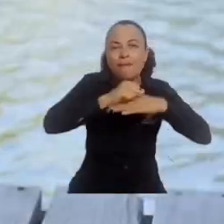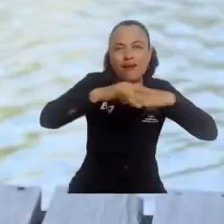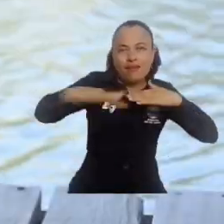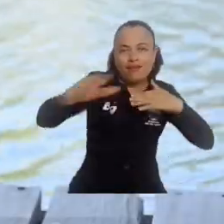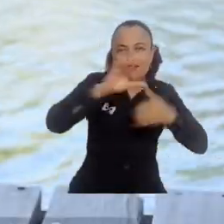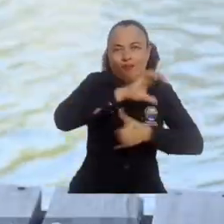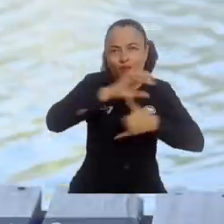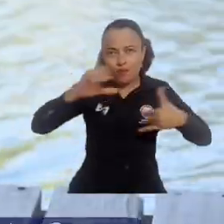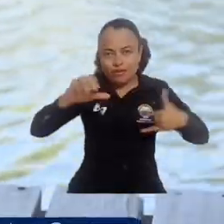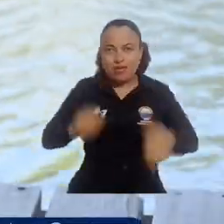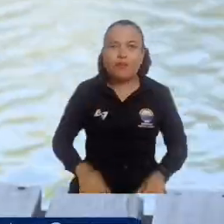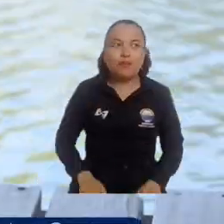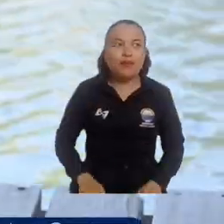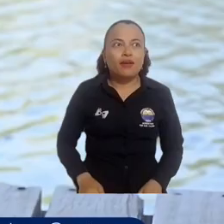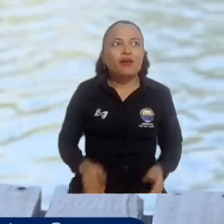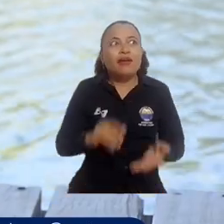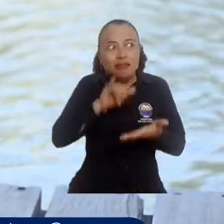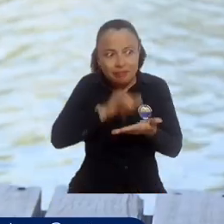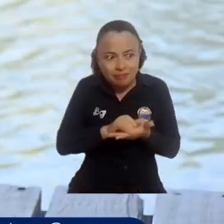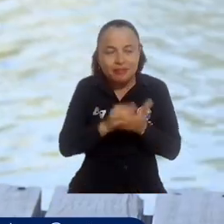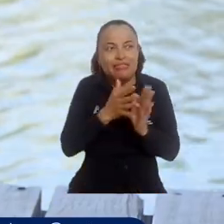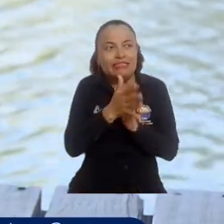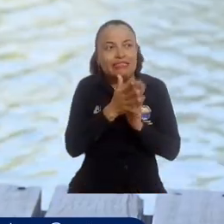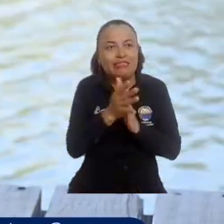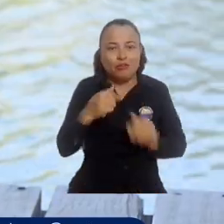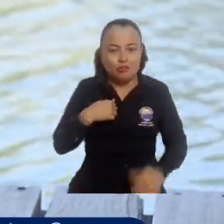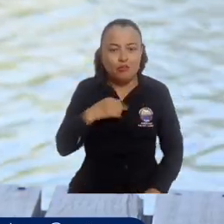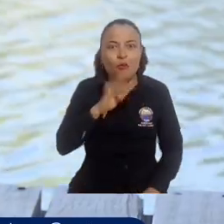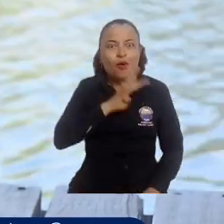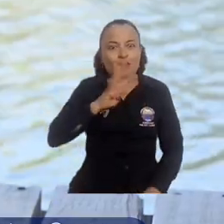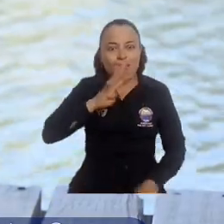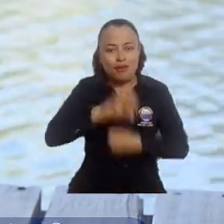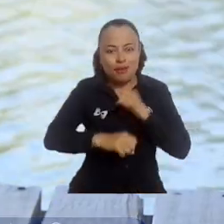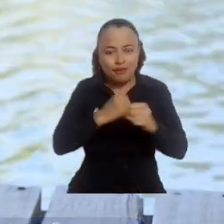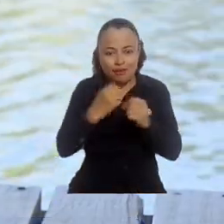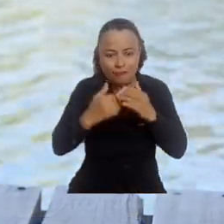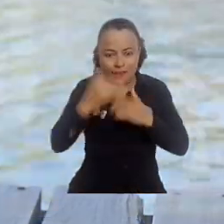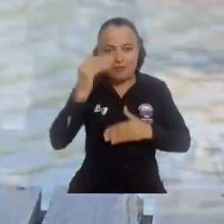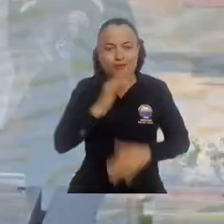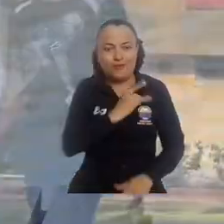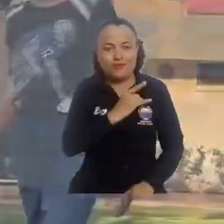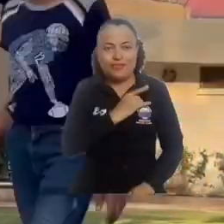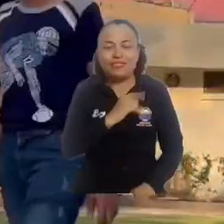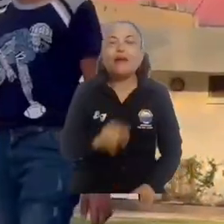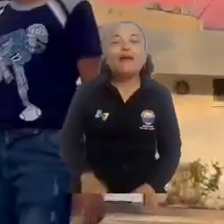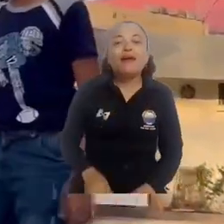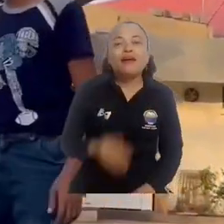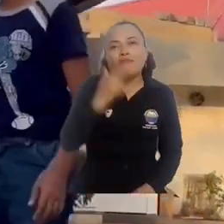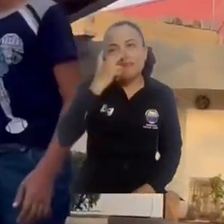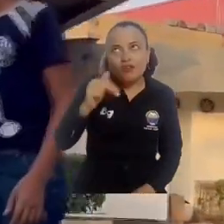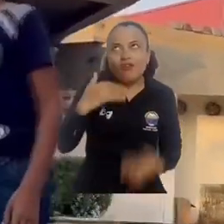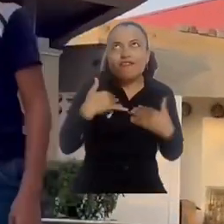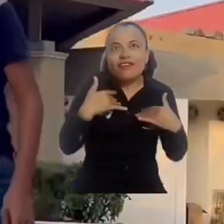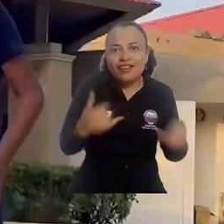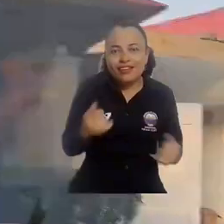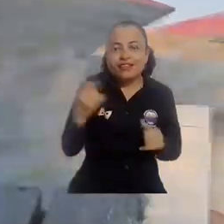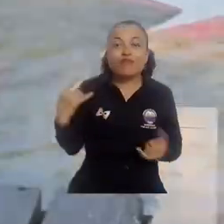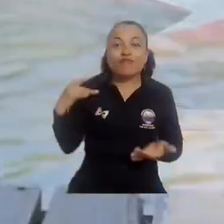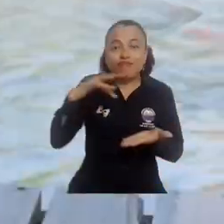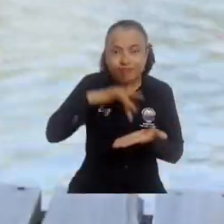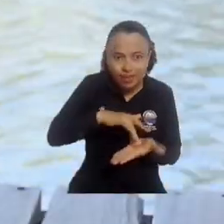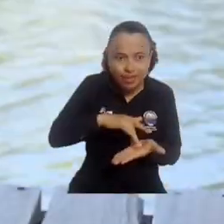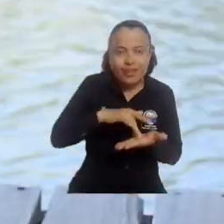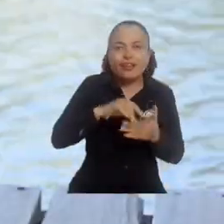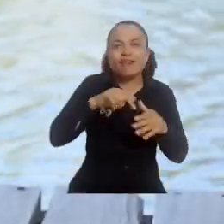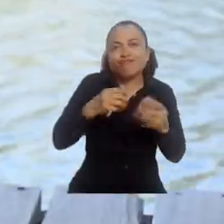se dieron las cosas y aquí estoy, 44 años y empezando en la universidad. Mi hijo feliz porque también tiene